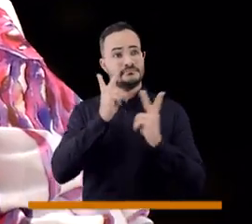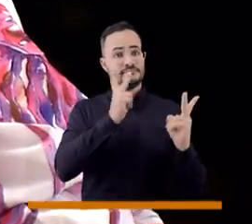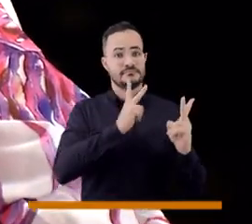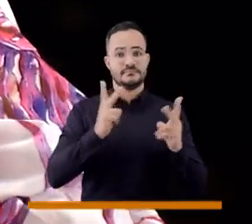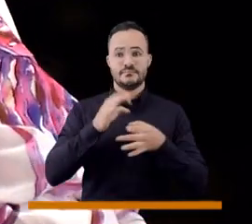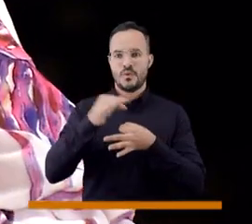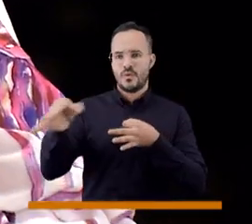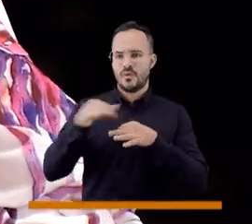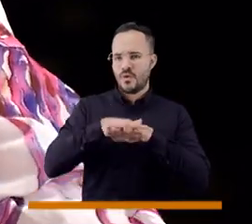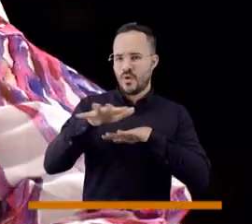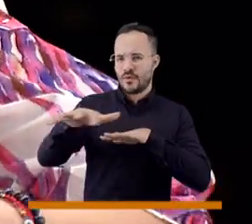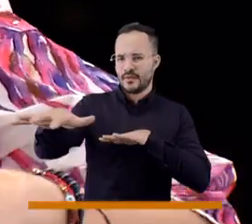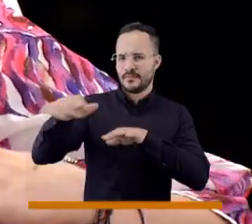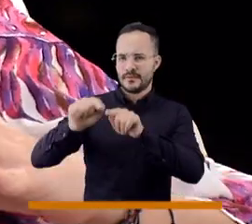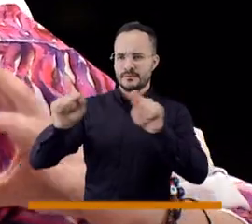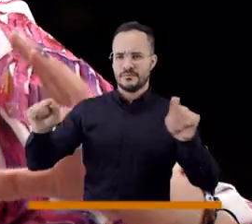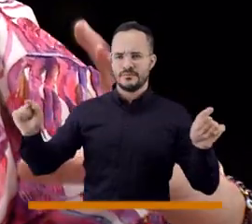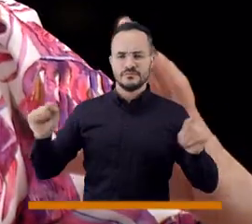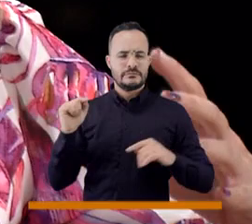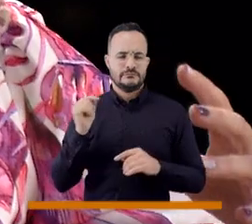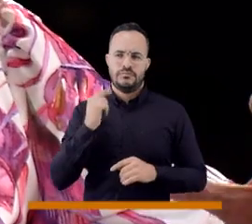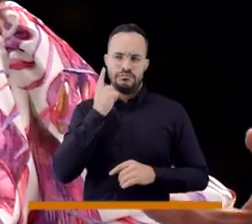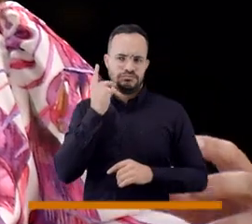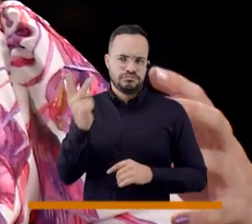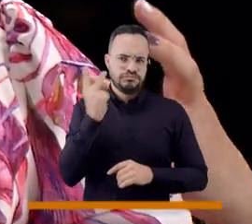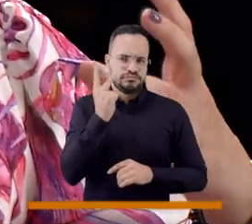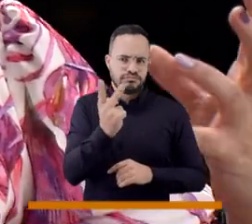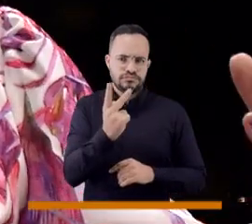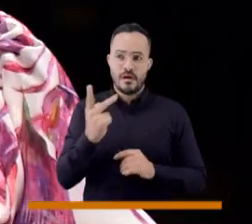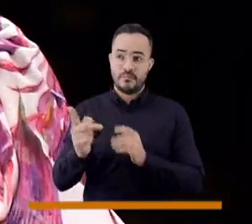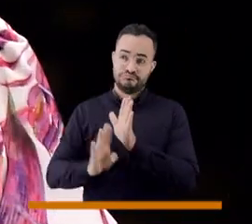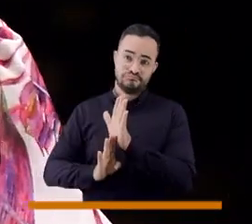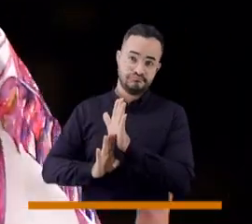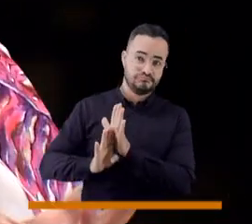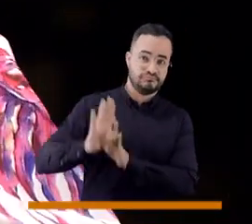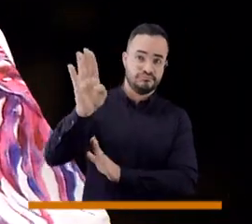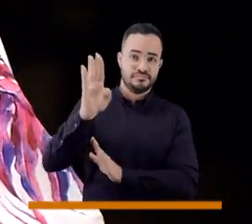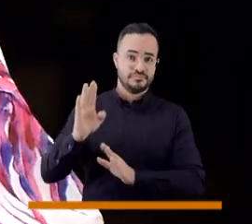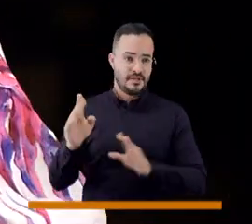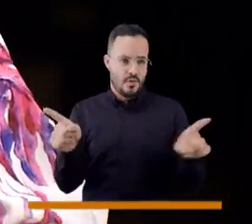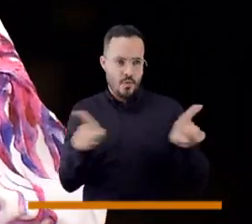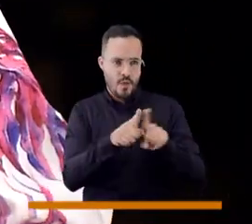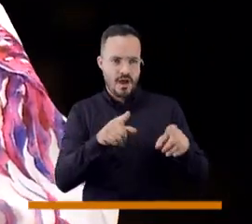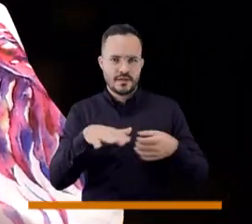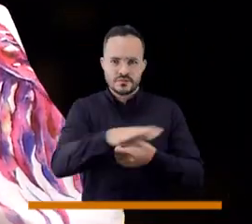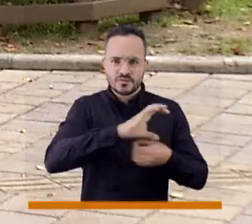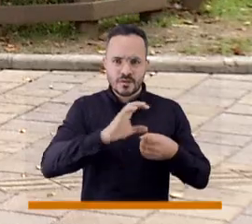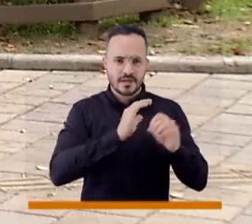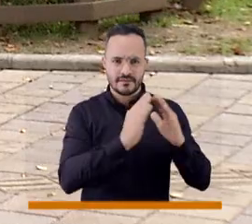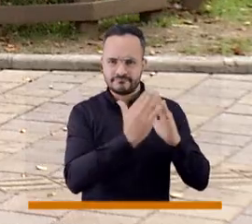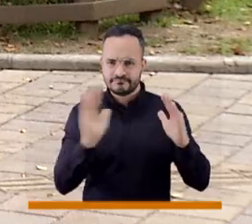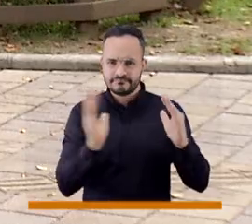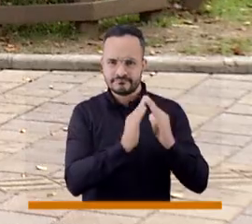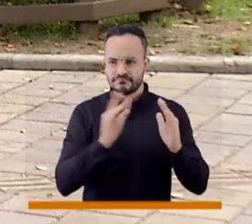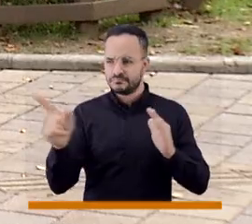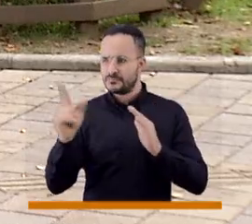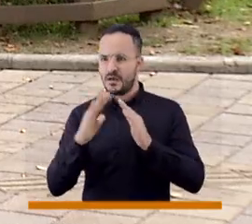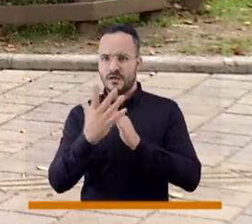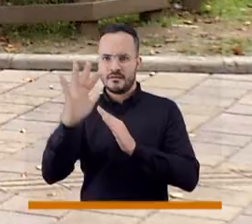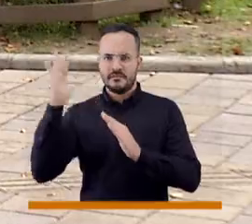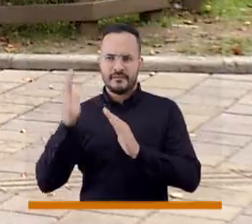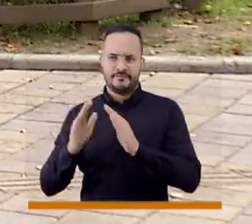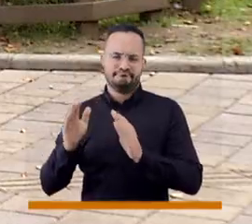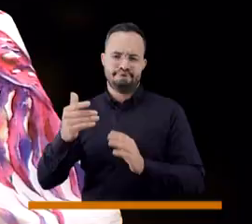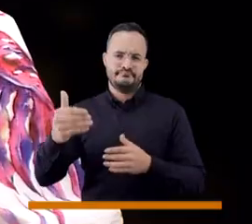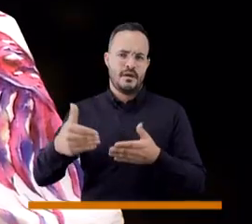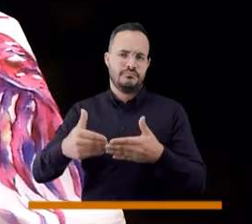con un desarrollo más atrasado del urbano, con unas administraciones que